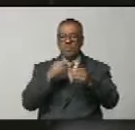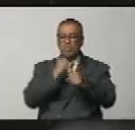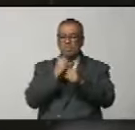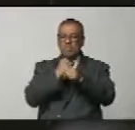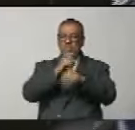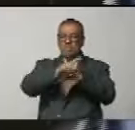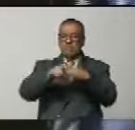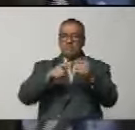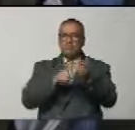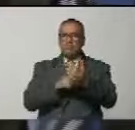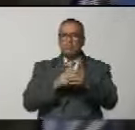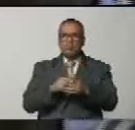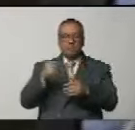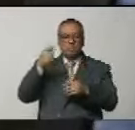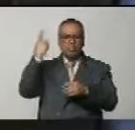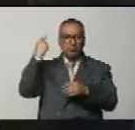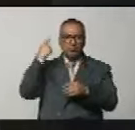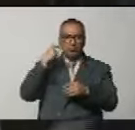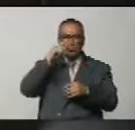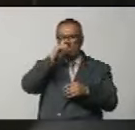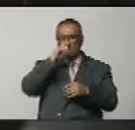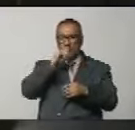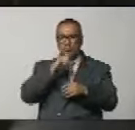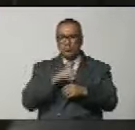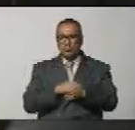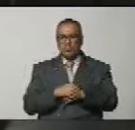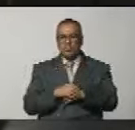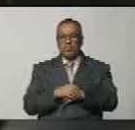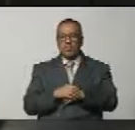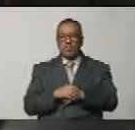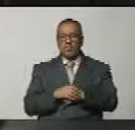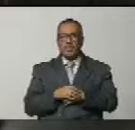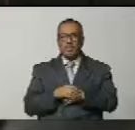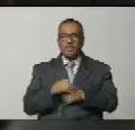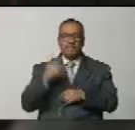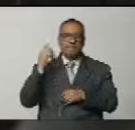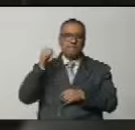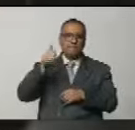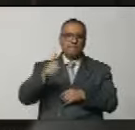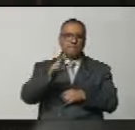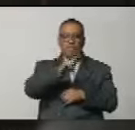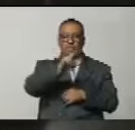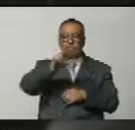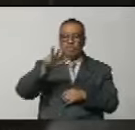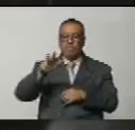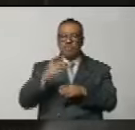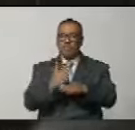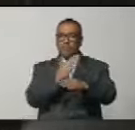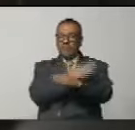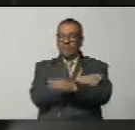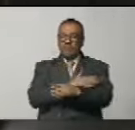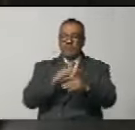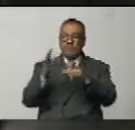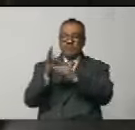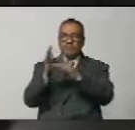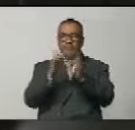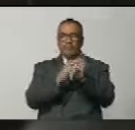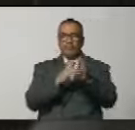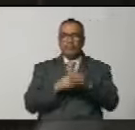en aquella época en el siglo XXIII antes de Cristo,